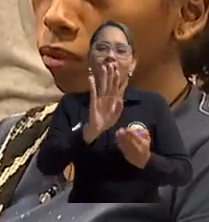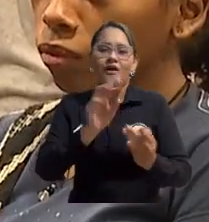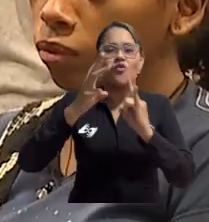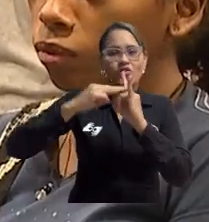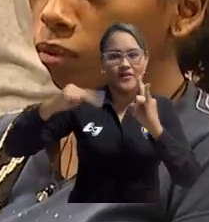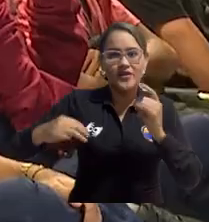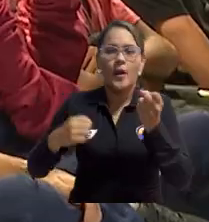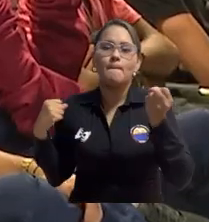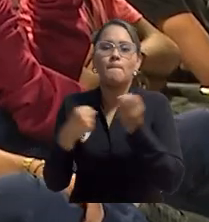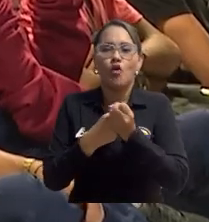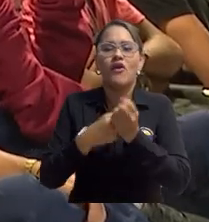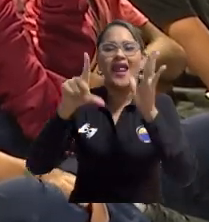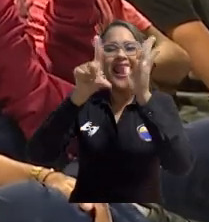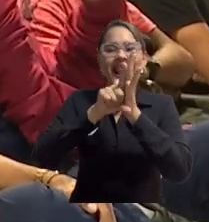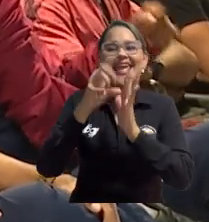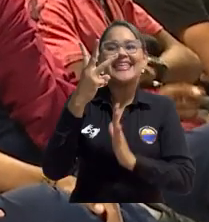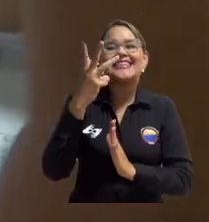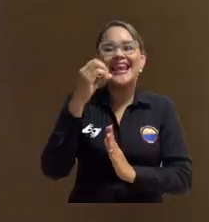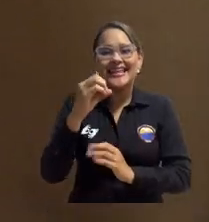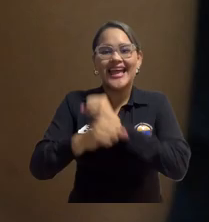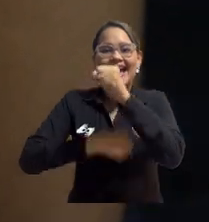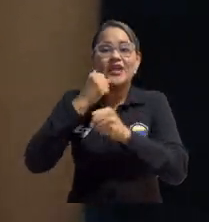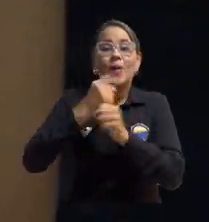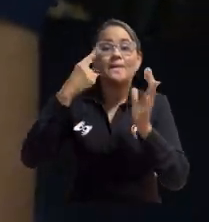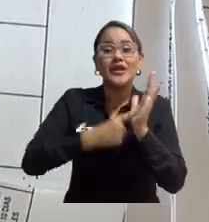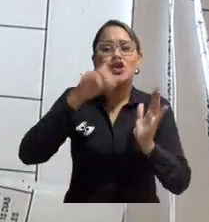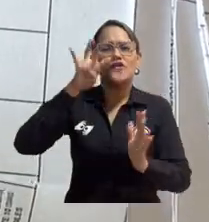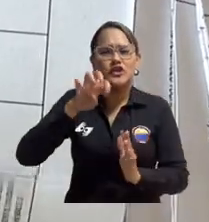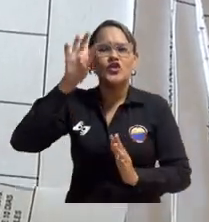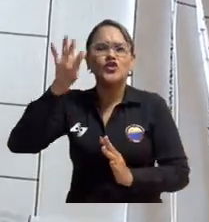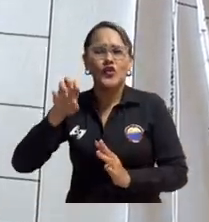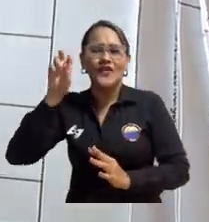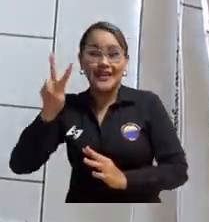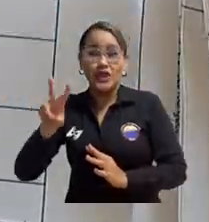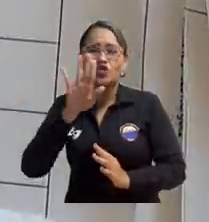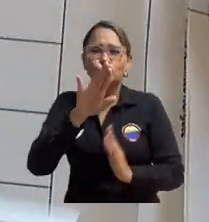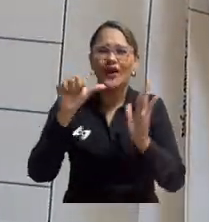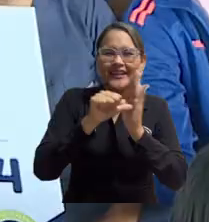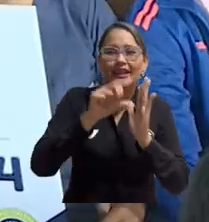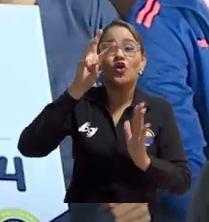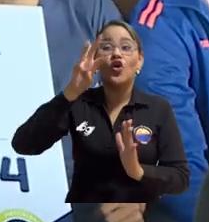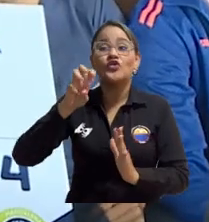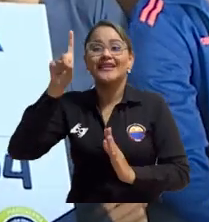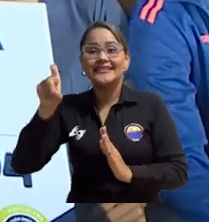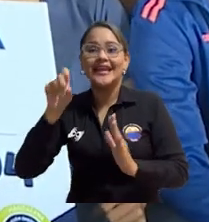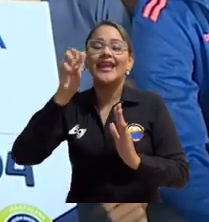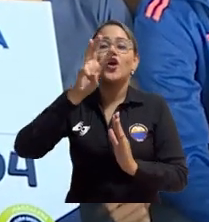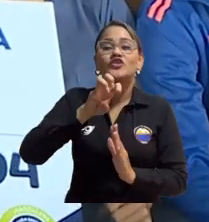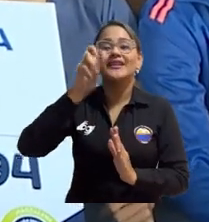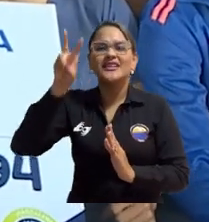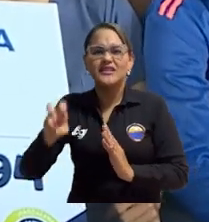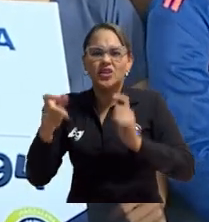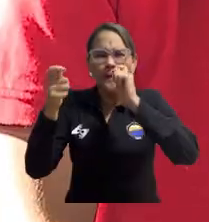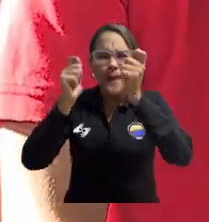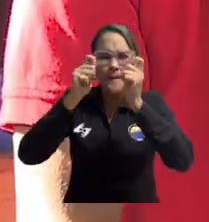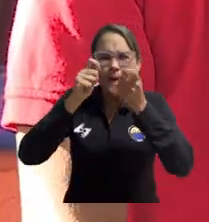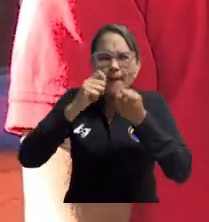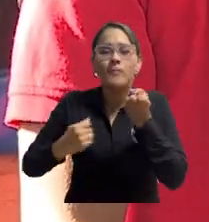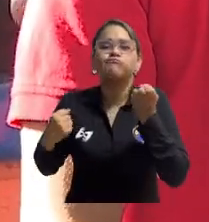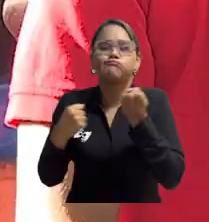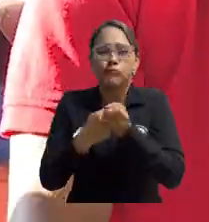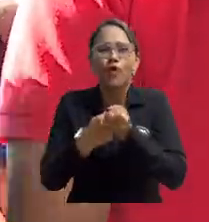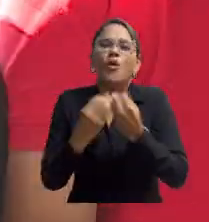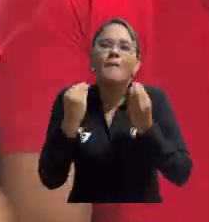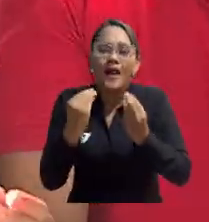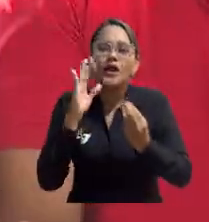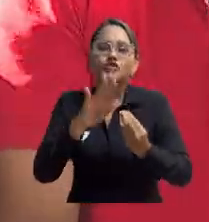apoya el proyecto de reforma de la Ley 30 de 1992, especialmente el ajuste a los artículos 86 y 87